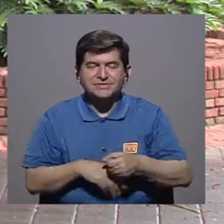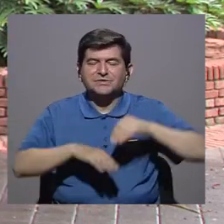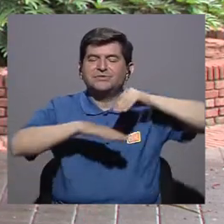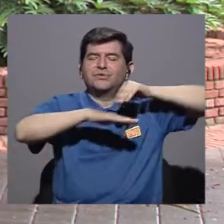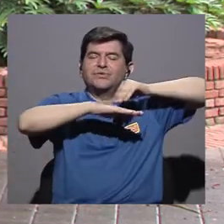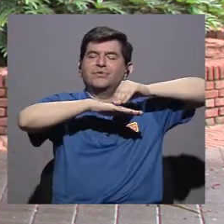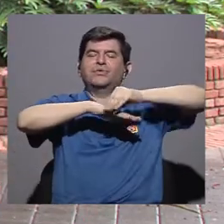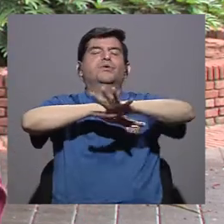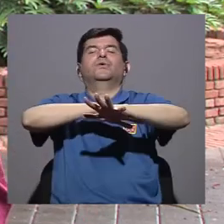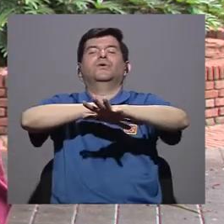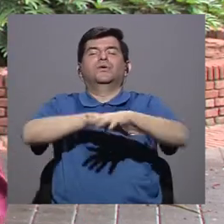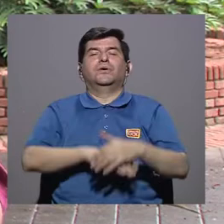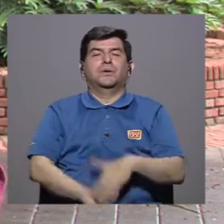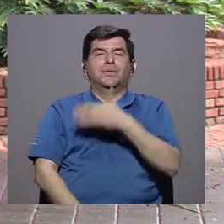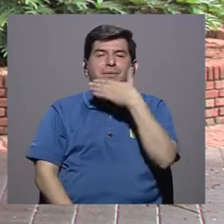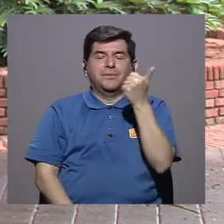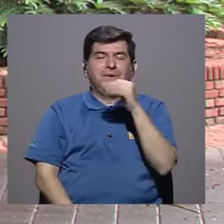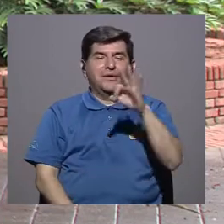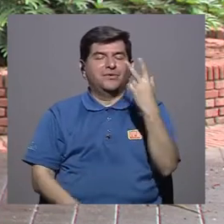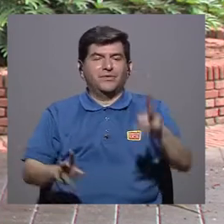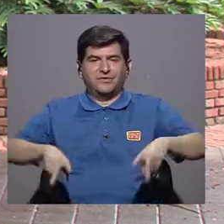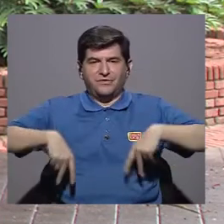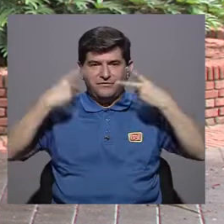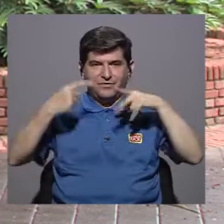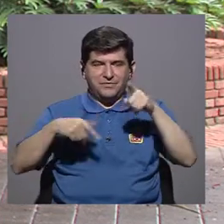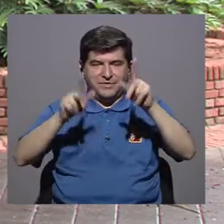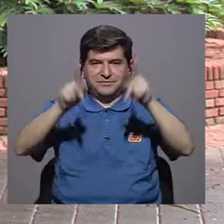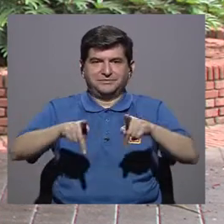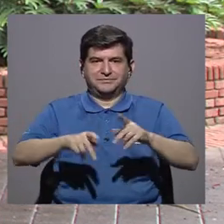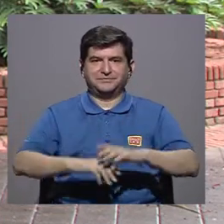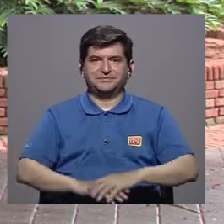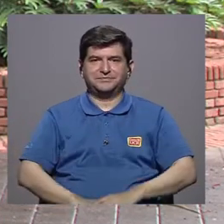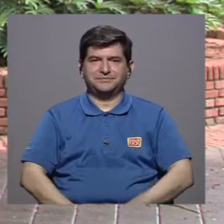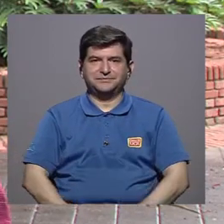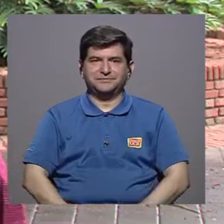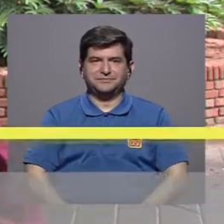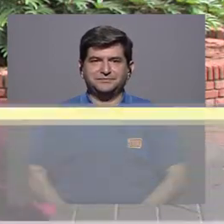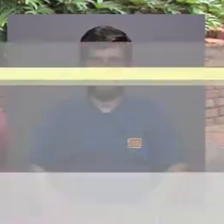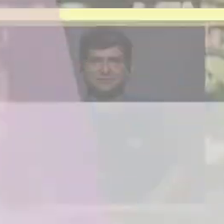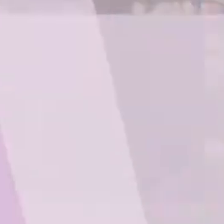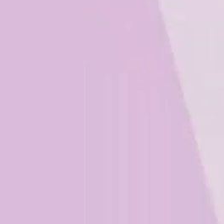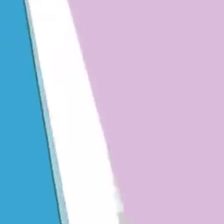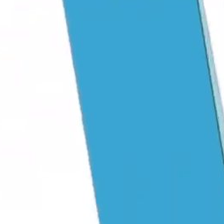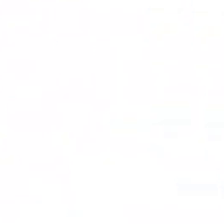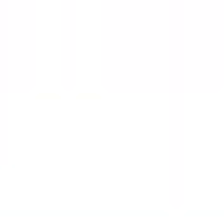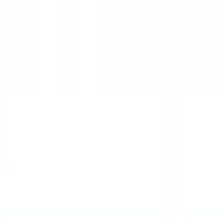va a influenciar un mejor estilo de vida para estas personas.